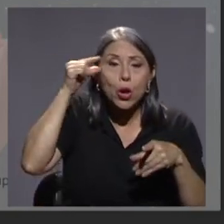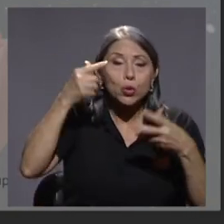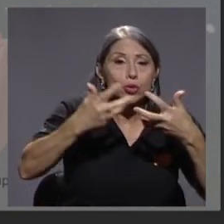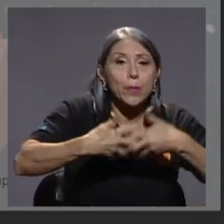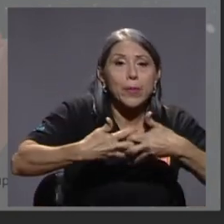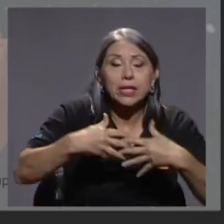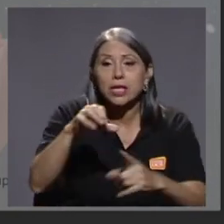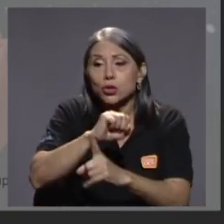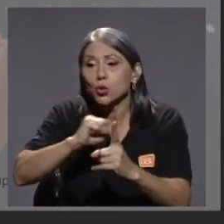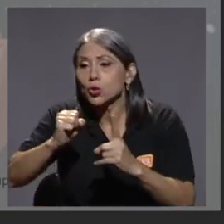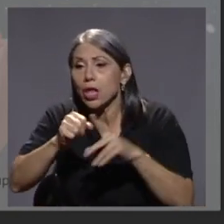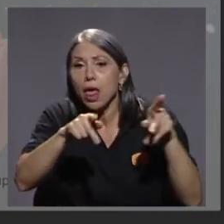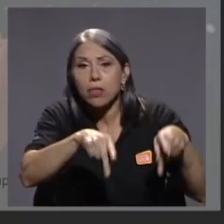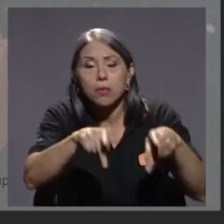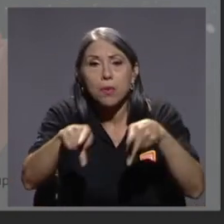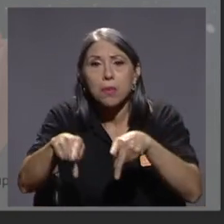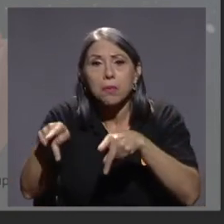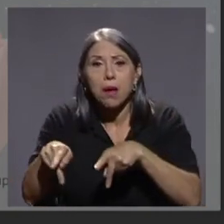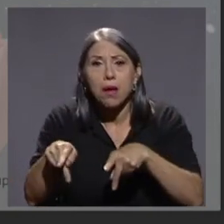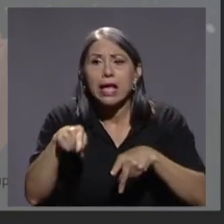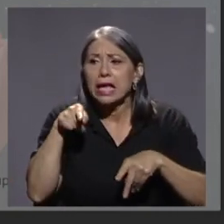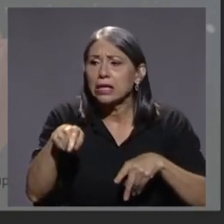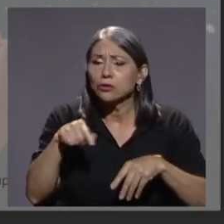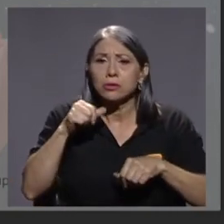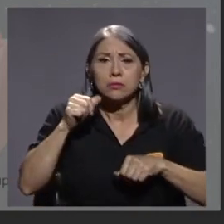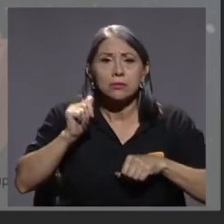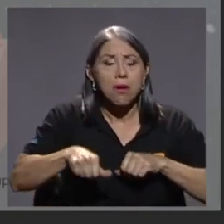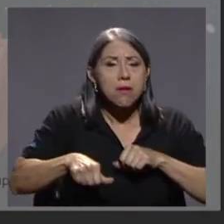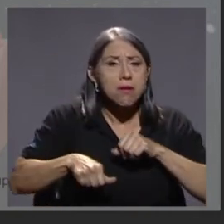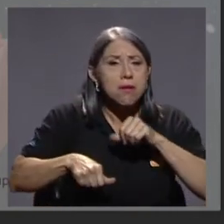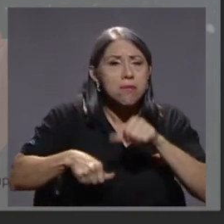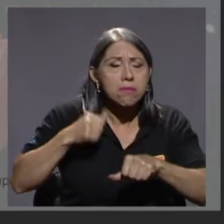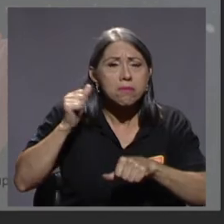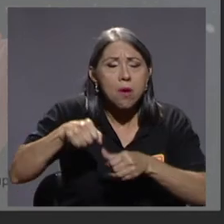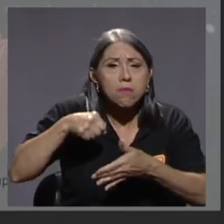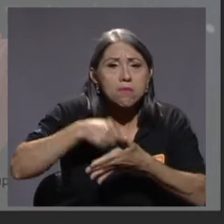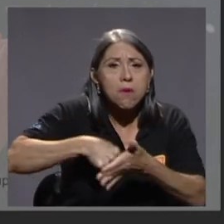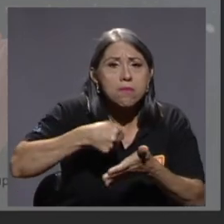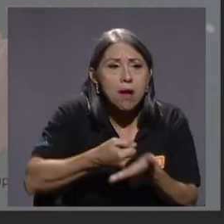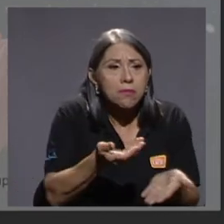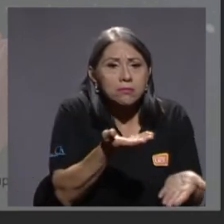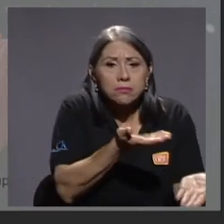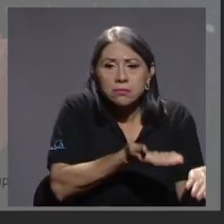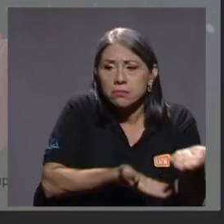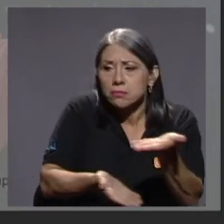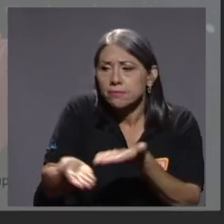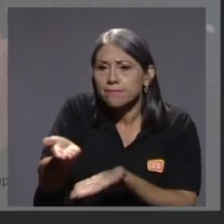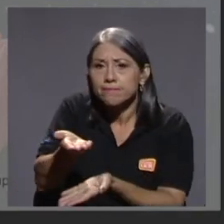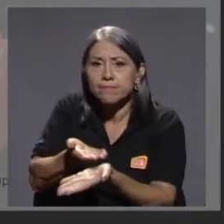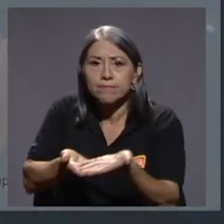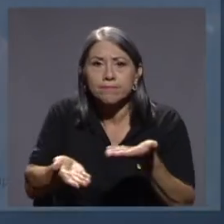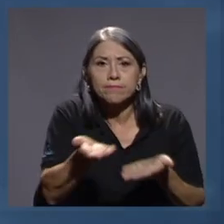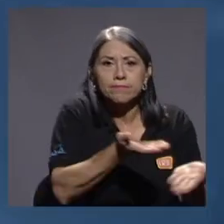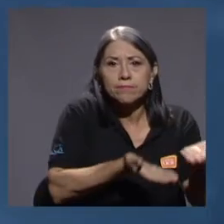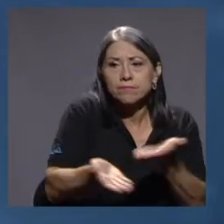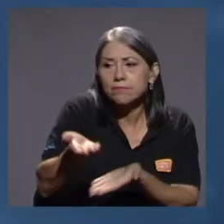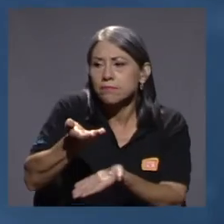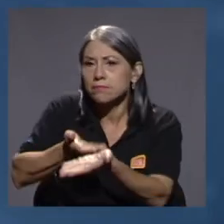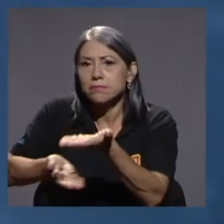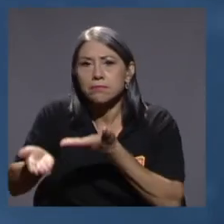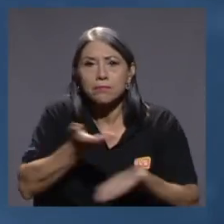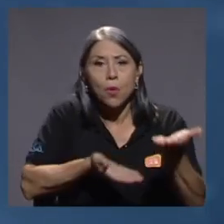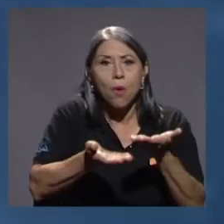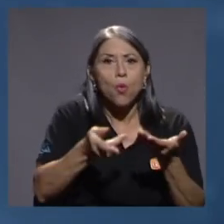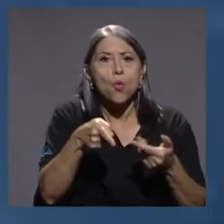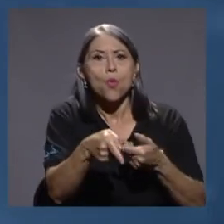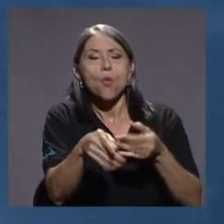ha hecho grandes esfuerzos colaborativos. Y eso es muy importante de rescatar. Eso es uno de